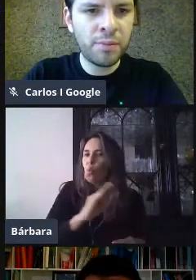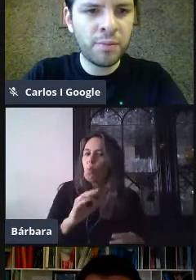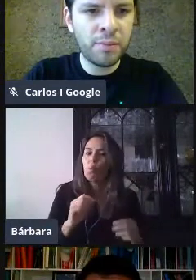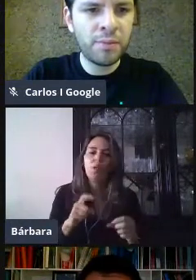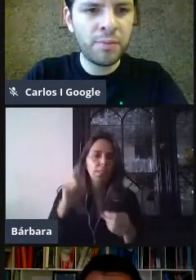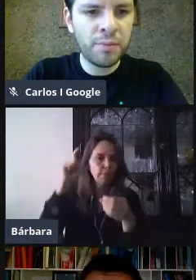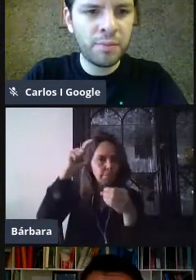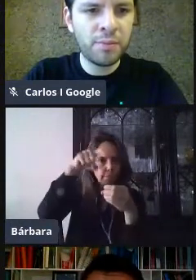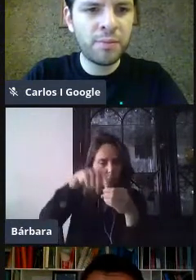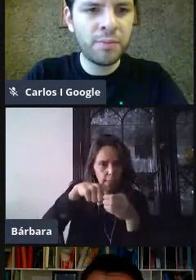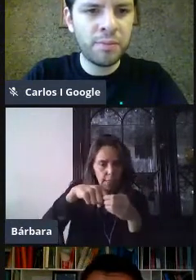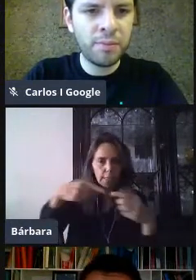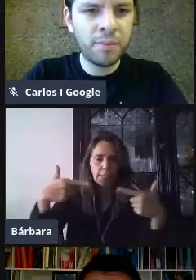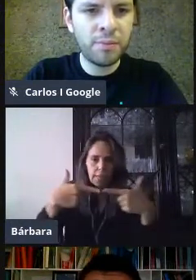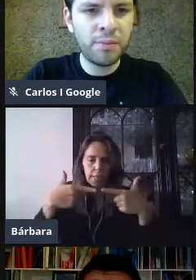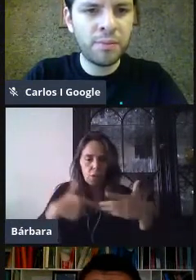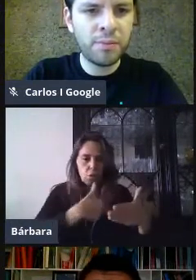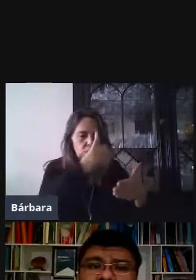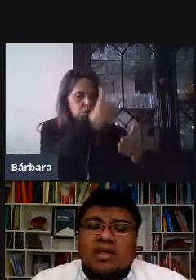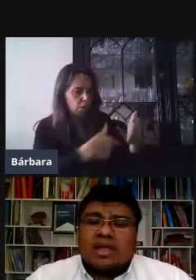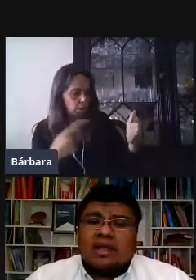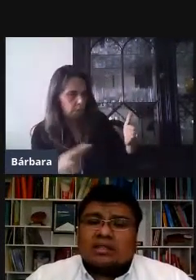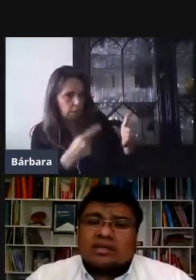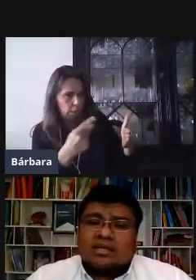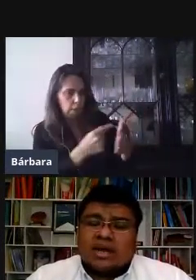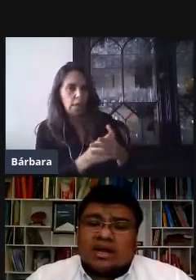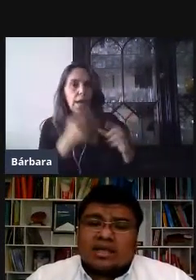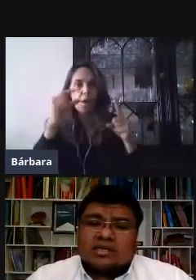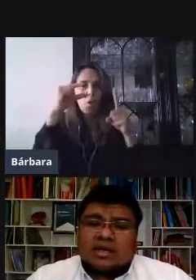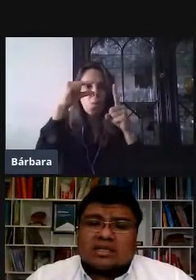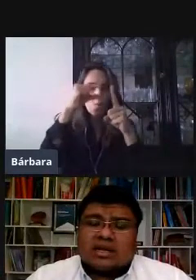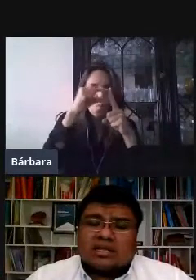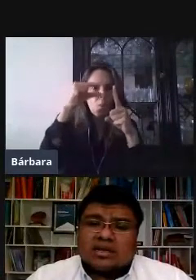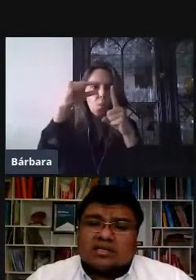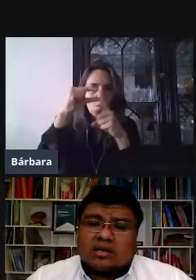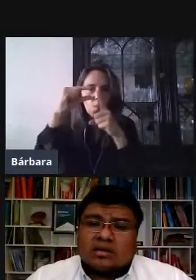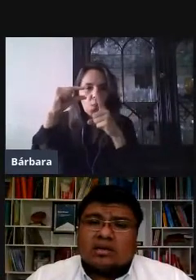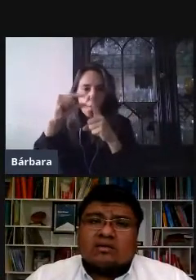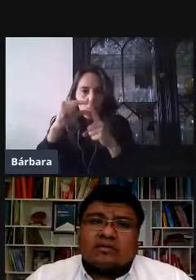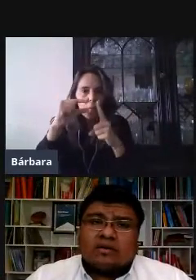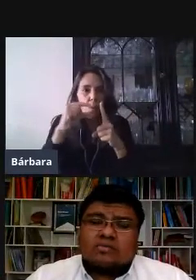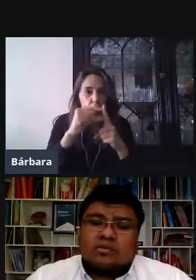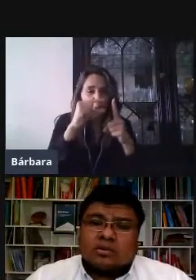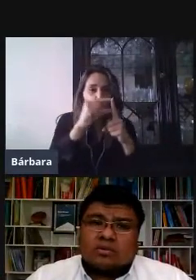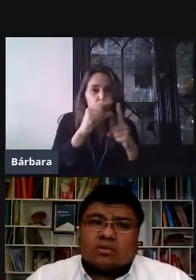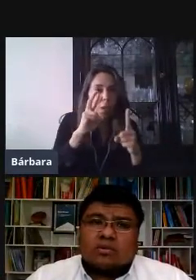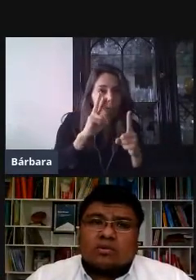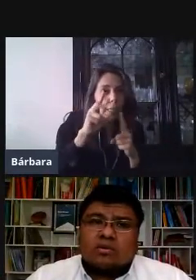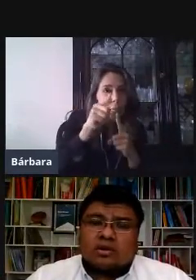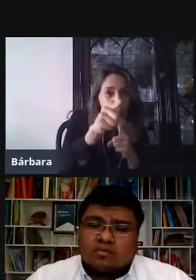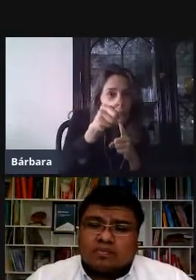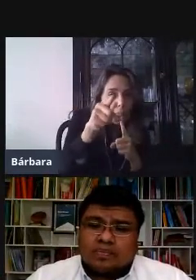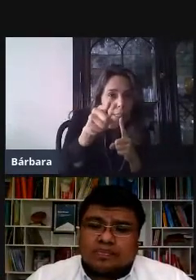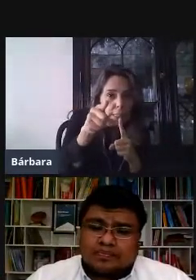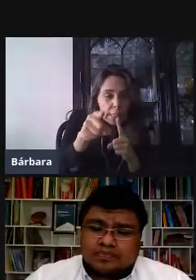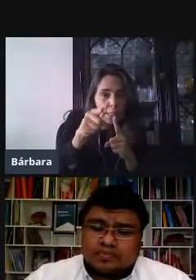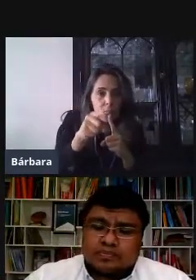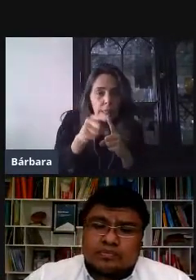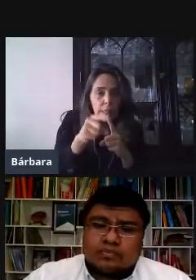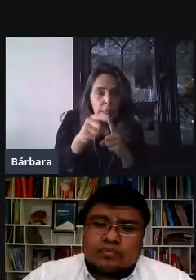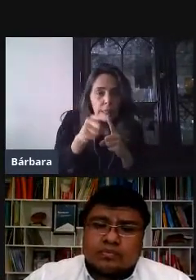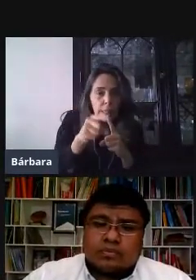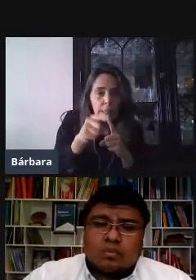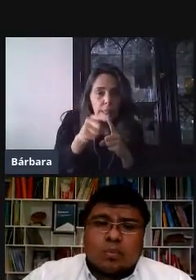aplicaciones, la segunda que es a través de Google Drive y la tercera que es a través de la dirección forms.google.com.